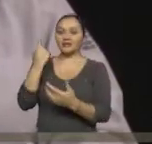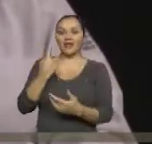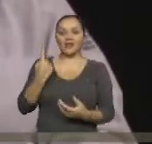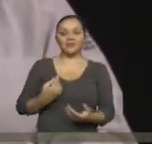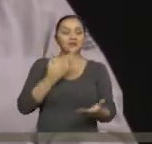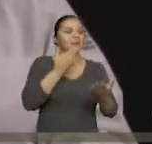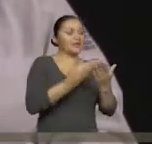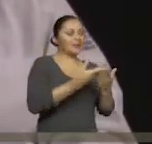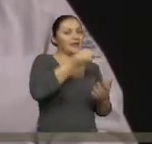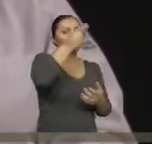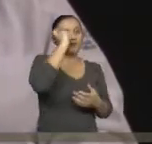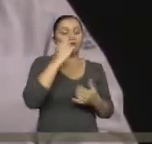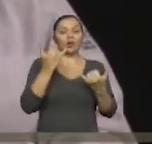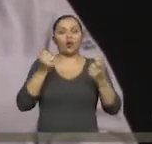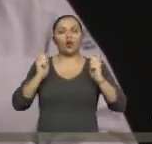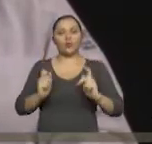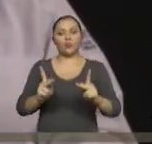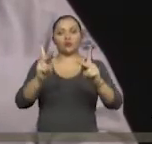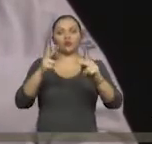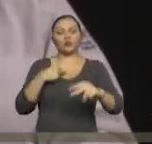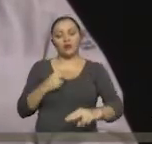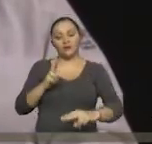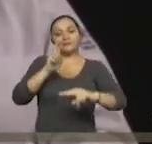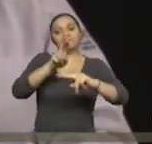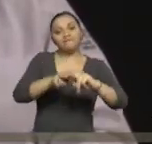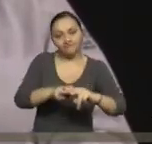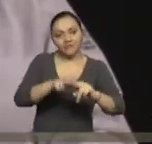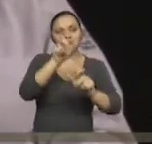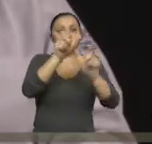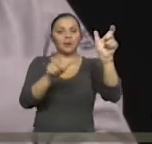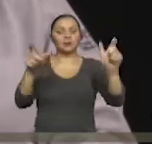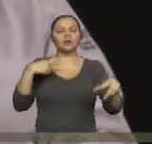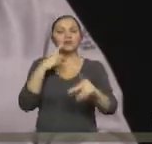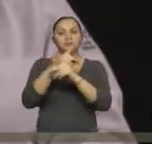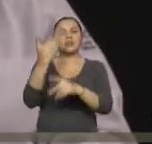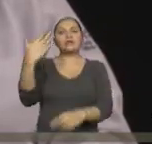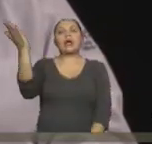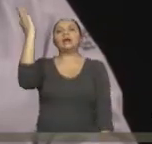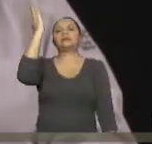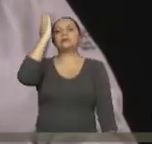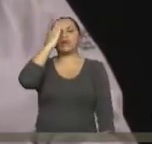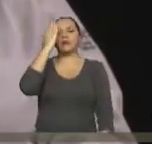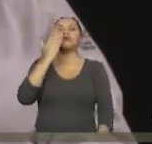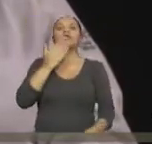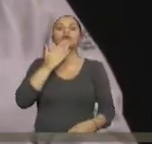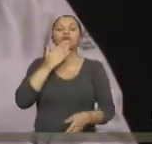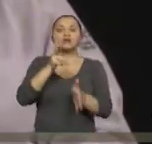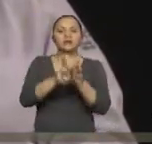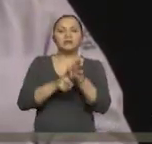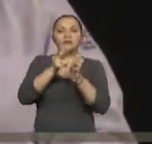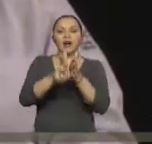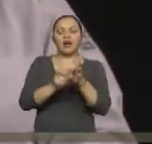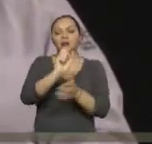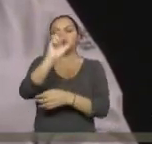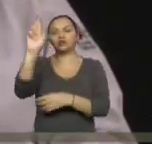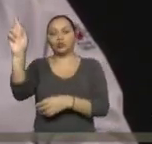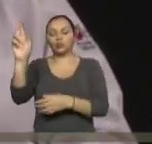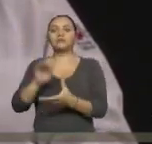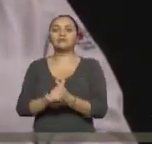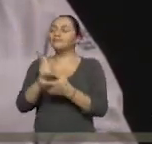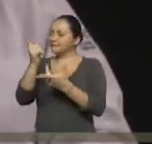Javier. Esta oportunidad para que las personas con discapacidad conozcan que trabajamos en el Centro Salud Chimbacay. Irán, y un gusto.